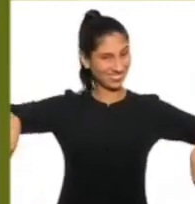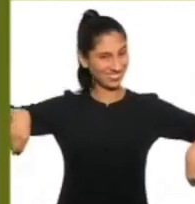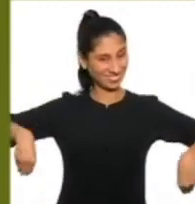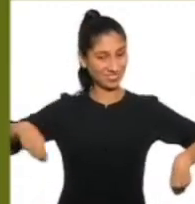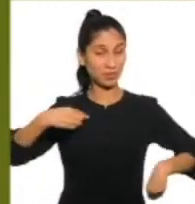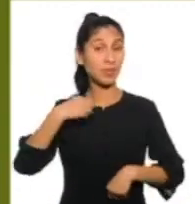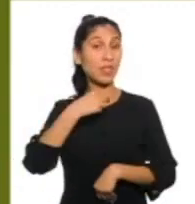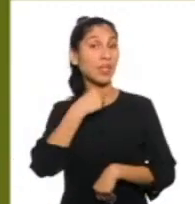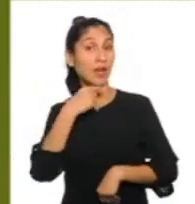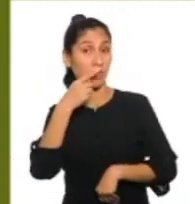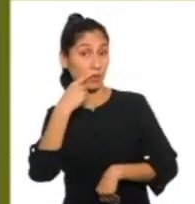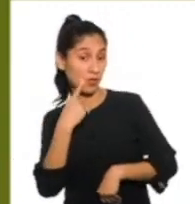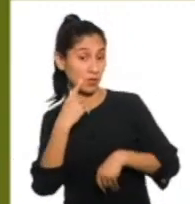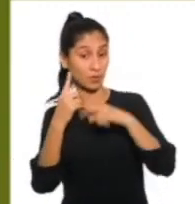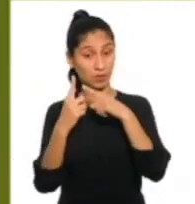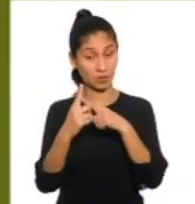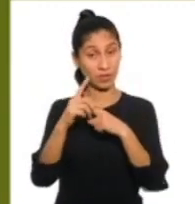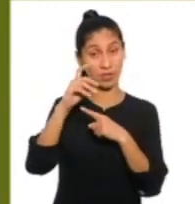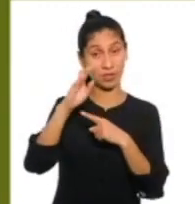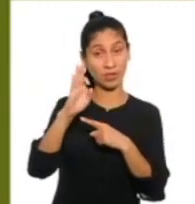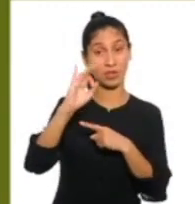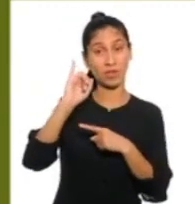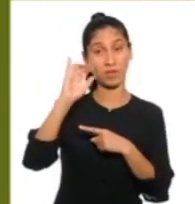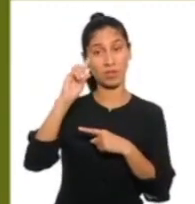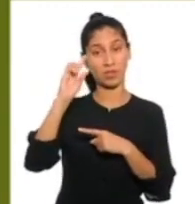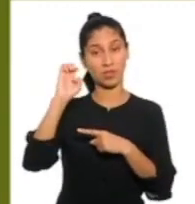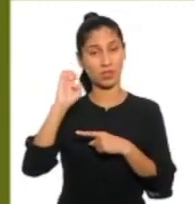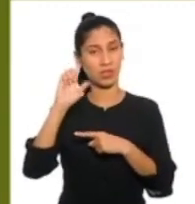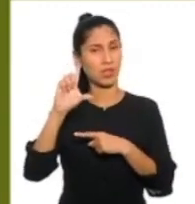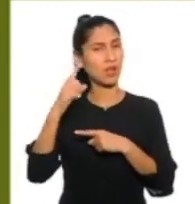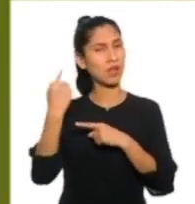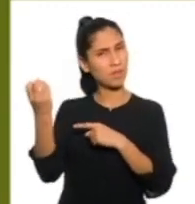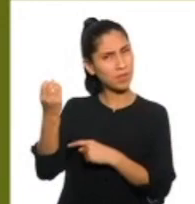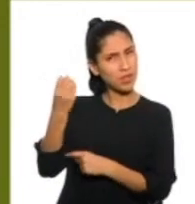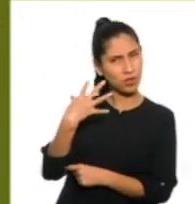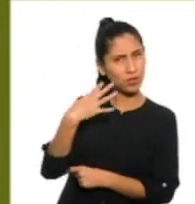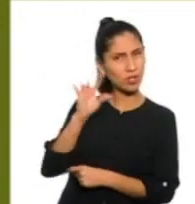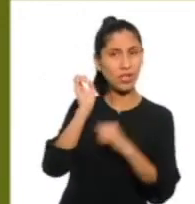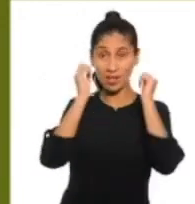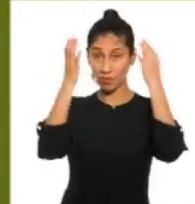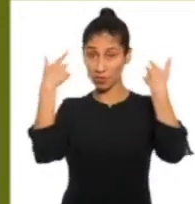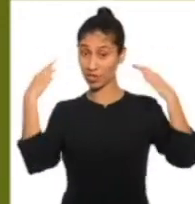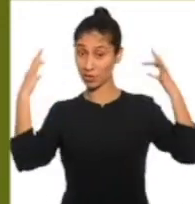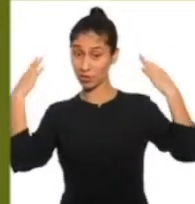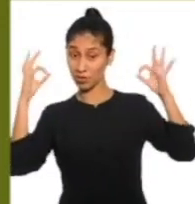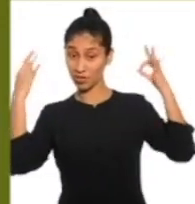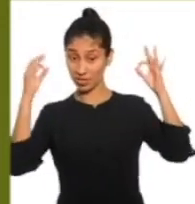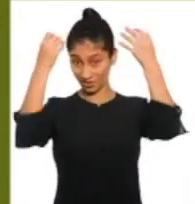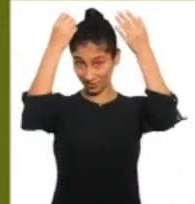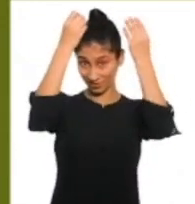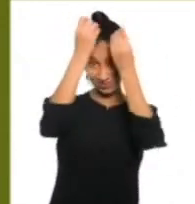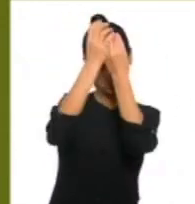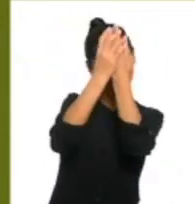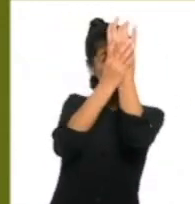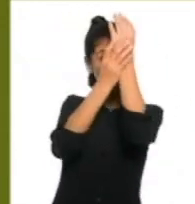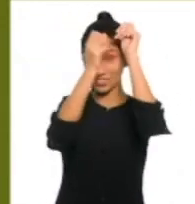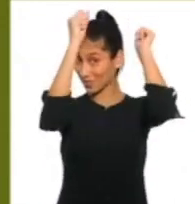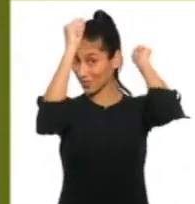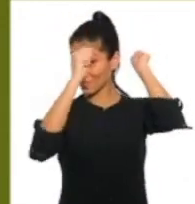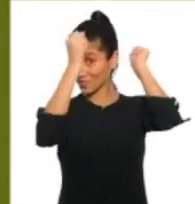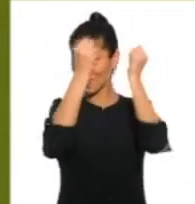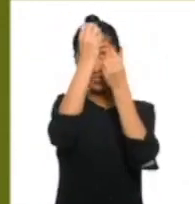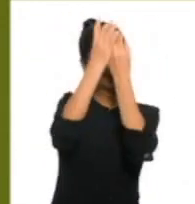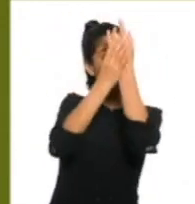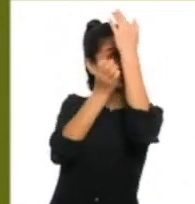Mi abuelito Fidel me dijo que las mujeres solteras llevaban flores en su